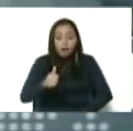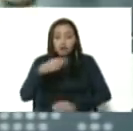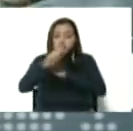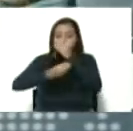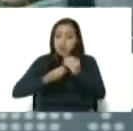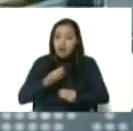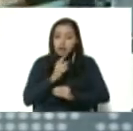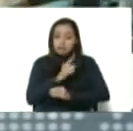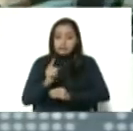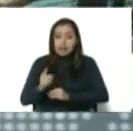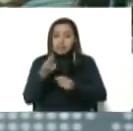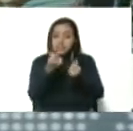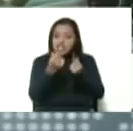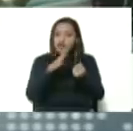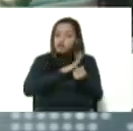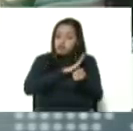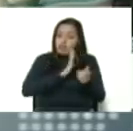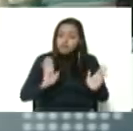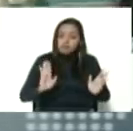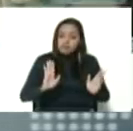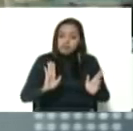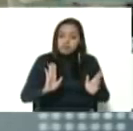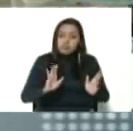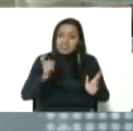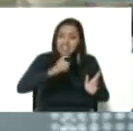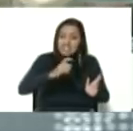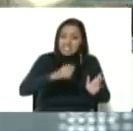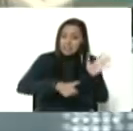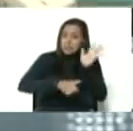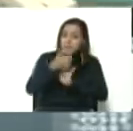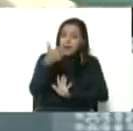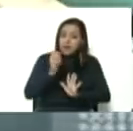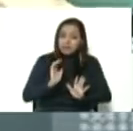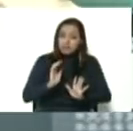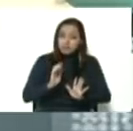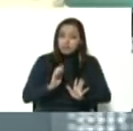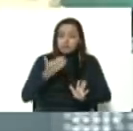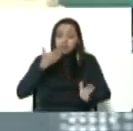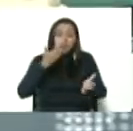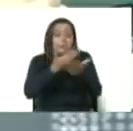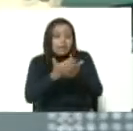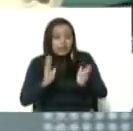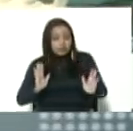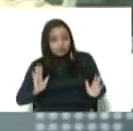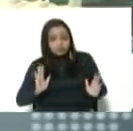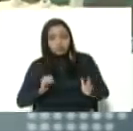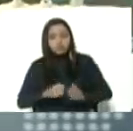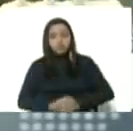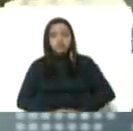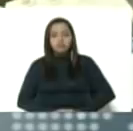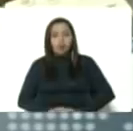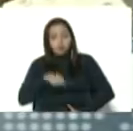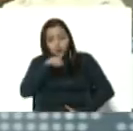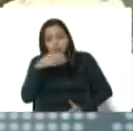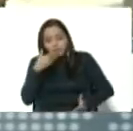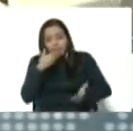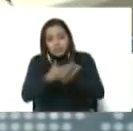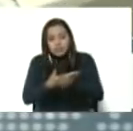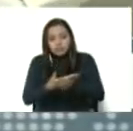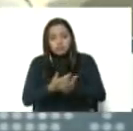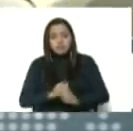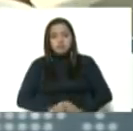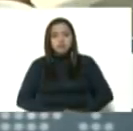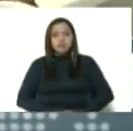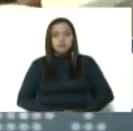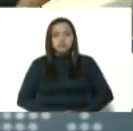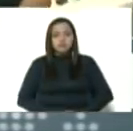los recursos los tenemos. Y si hiciera falta otro recurso, usted me lo pide. Usted lo pide, lo solicita.